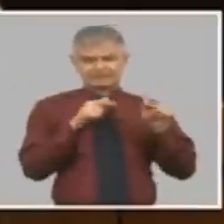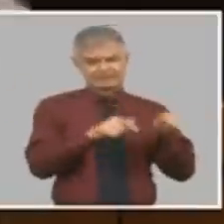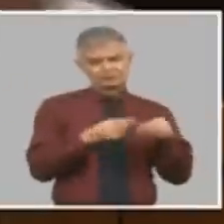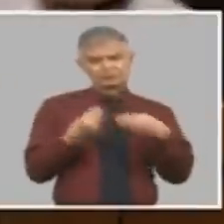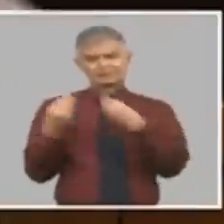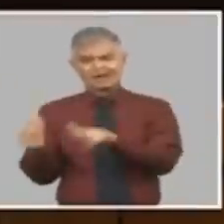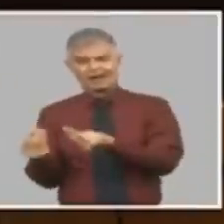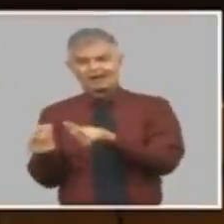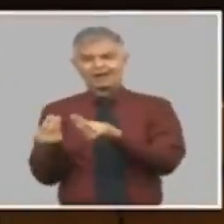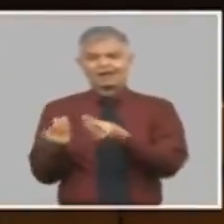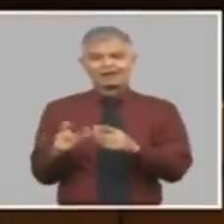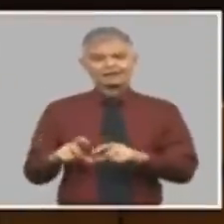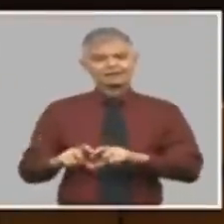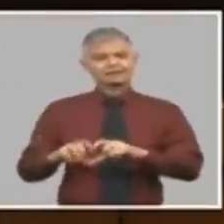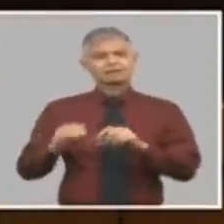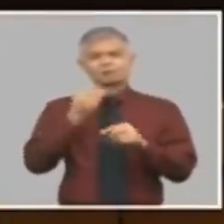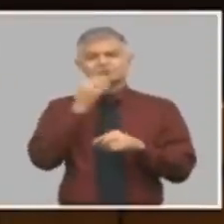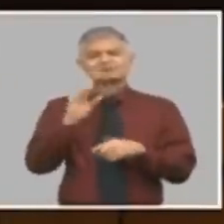capital de trabajo eso puede ser